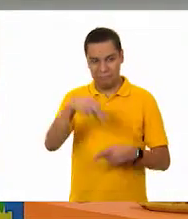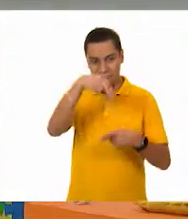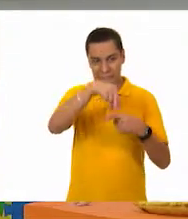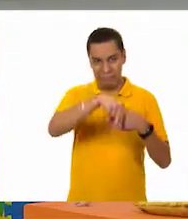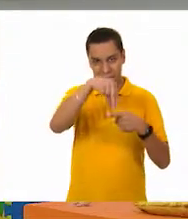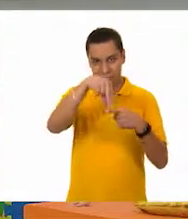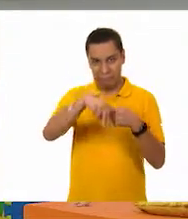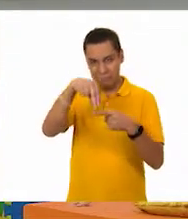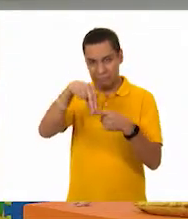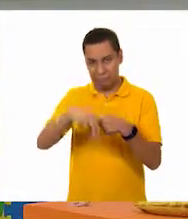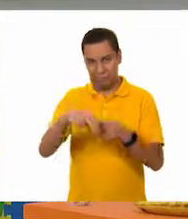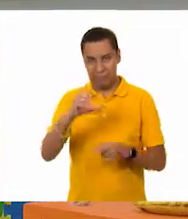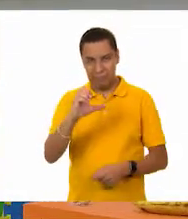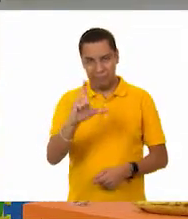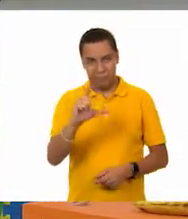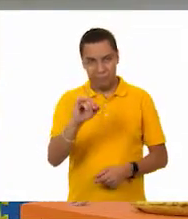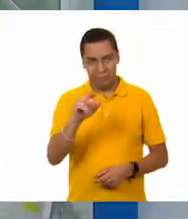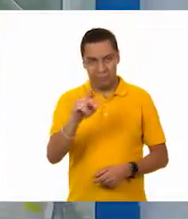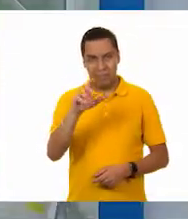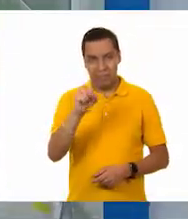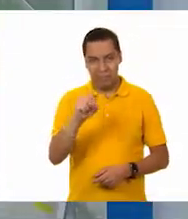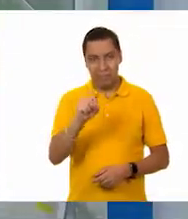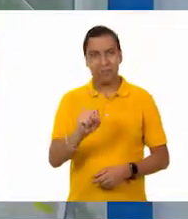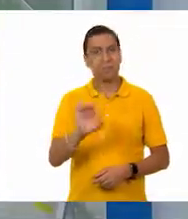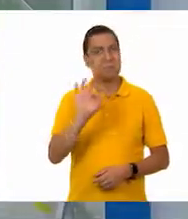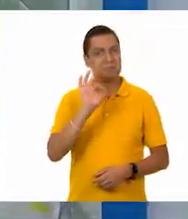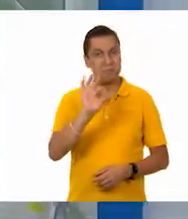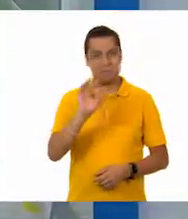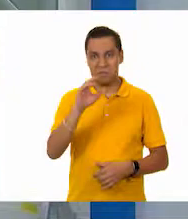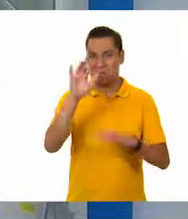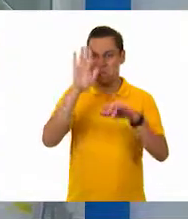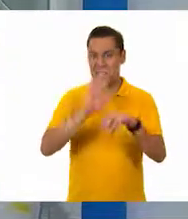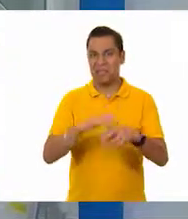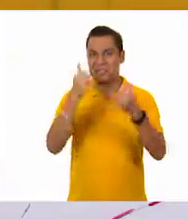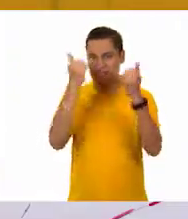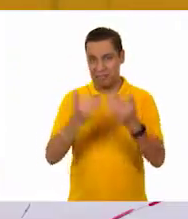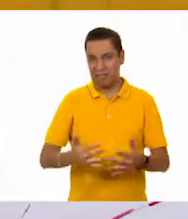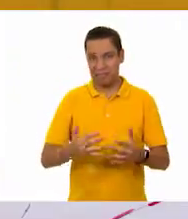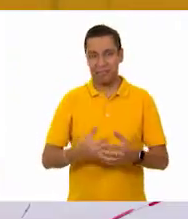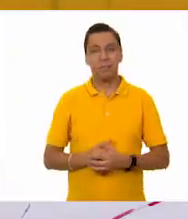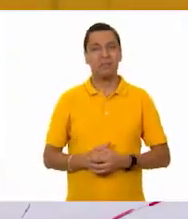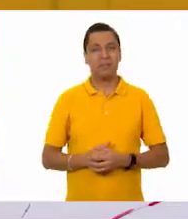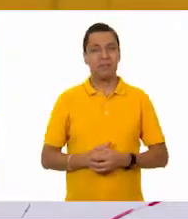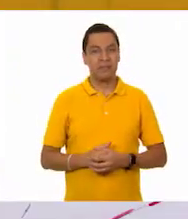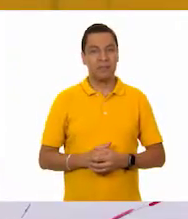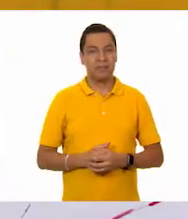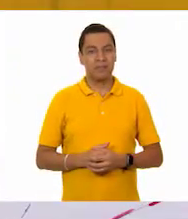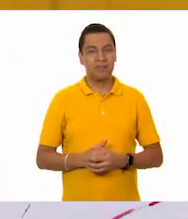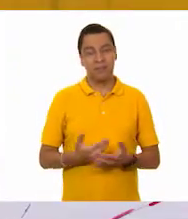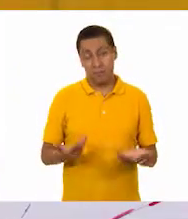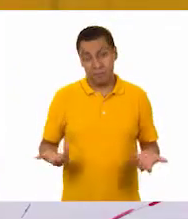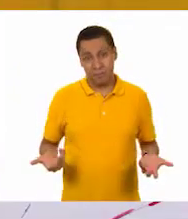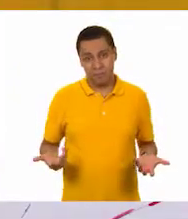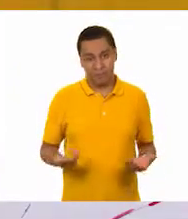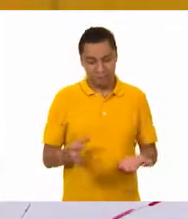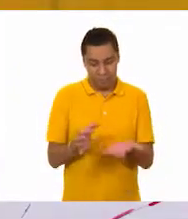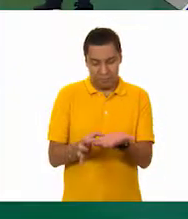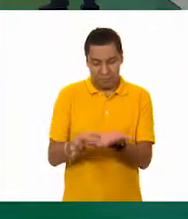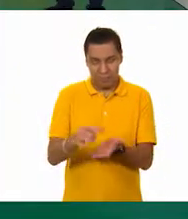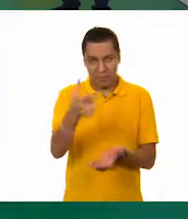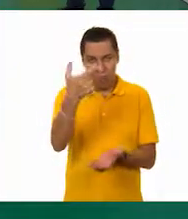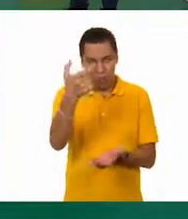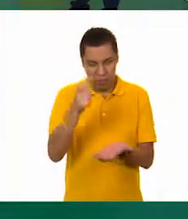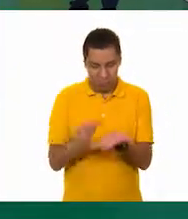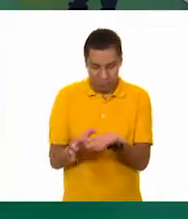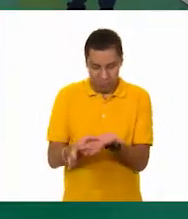clips. Con los clips. No doy una, no doy una hoy. Bueno, pero bien comentaba Oscar que en este caso las monedas que